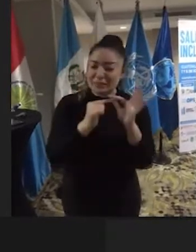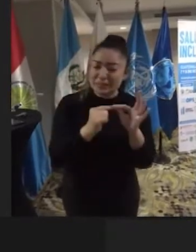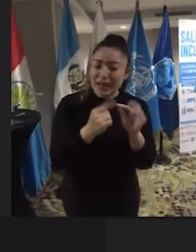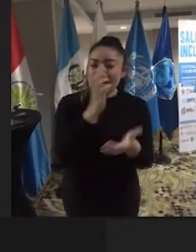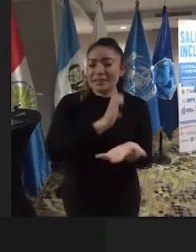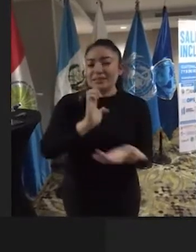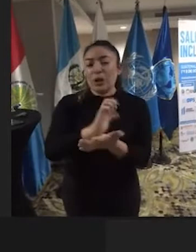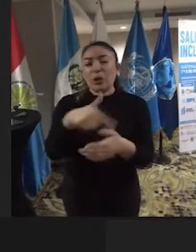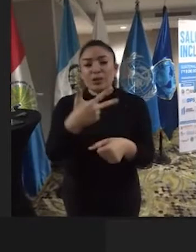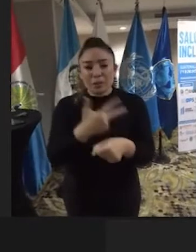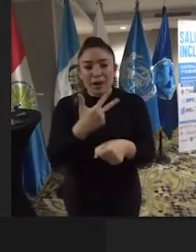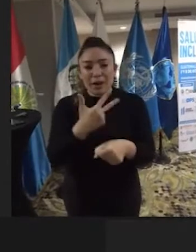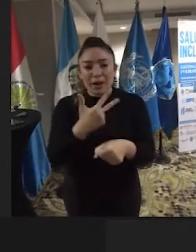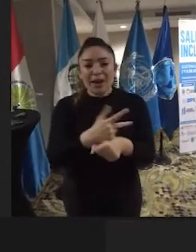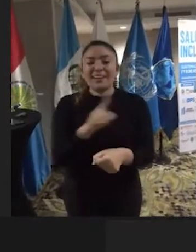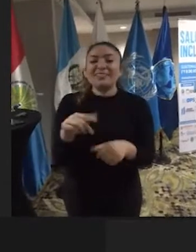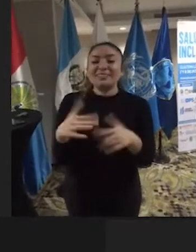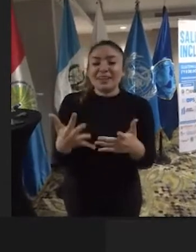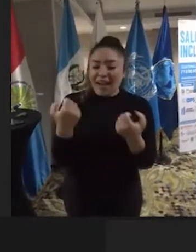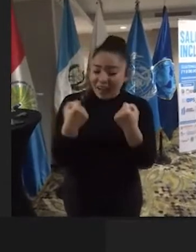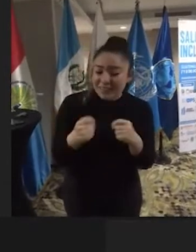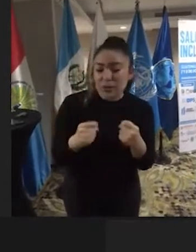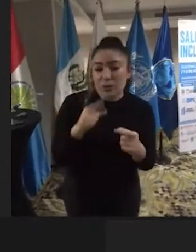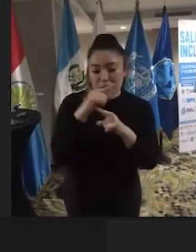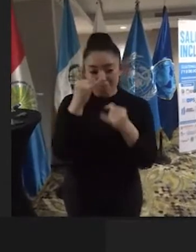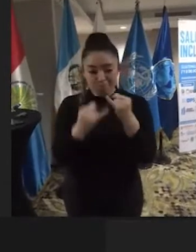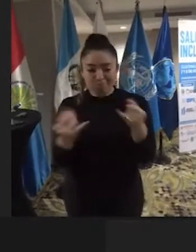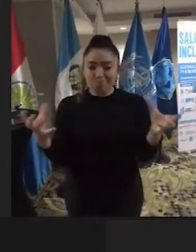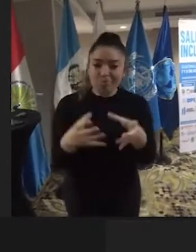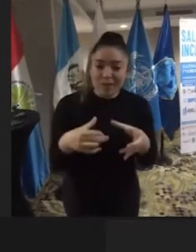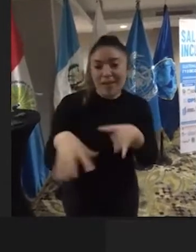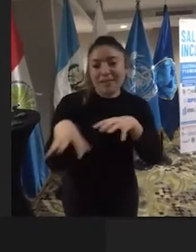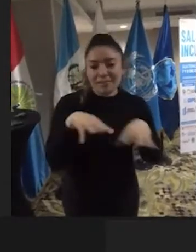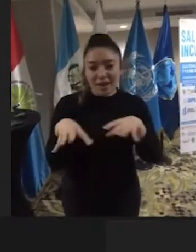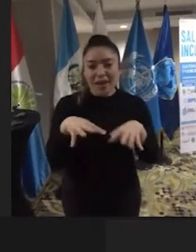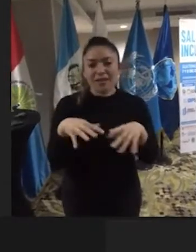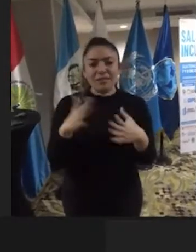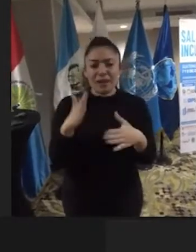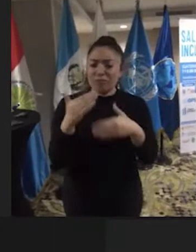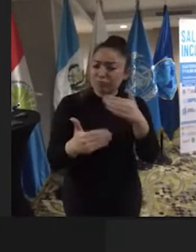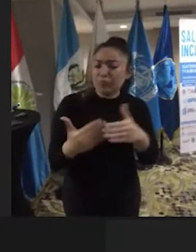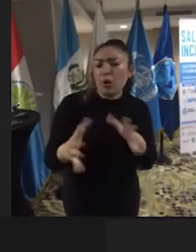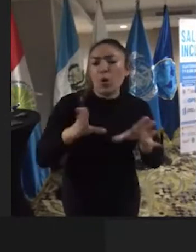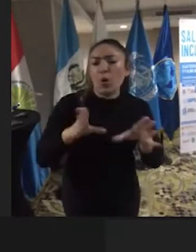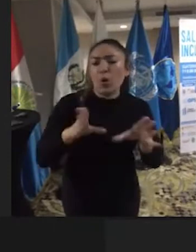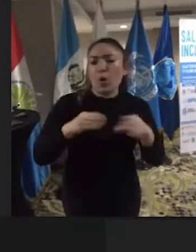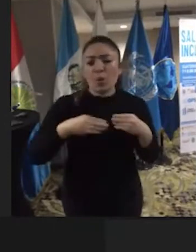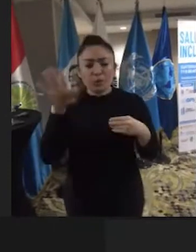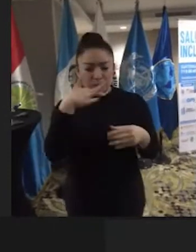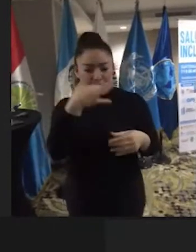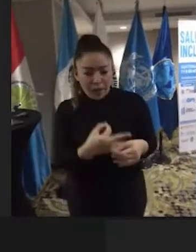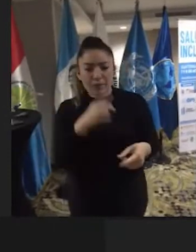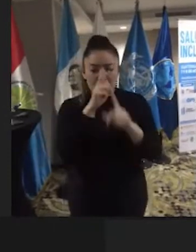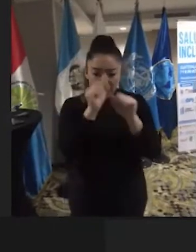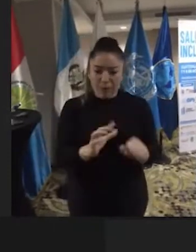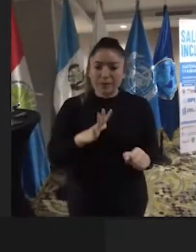Guatemala, que es en donde se está realizando y se está culminando este evento, se va con ese compromiso serio como Ministerio de Salud